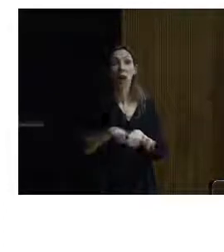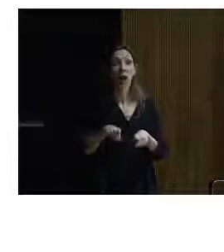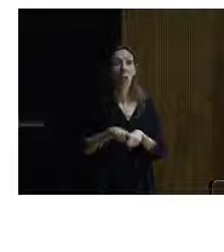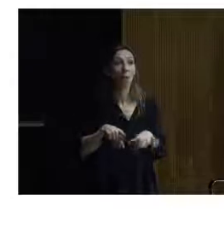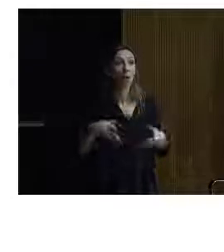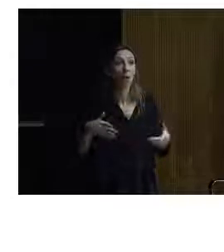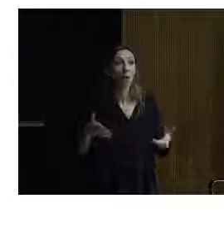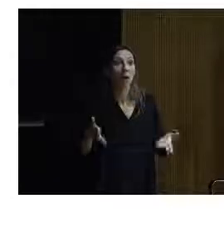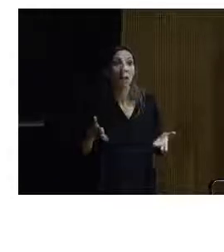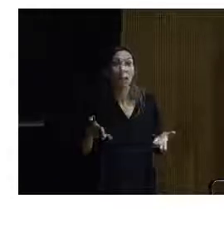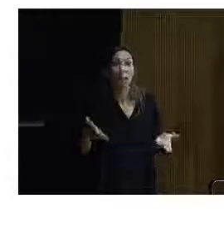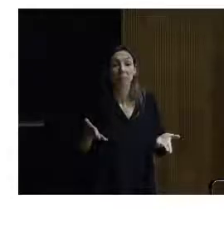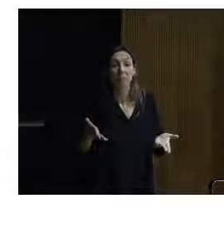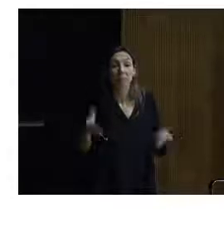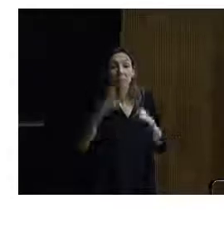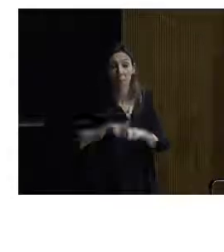que no quiere decir que sea invisible.